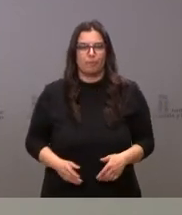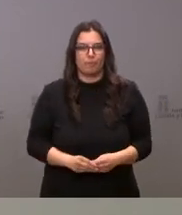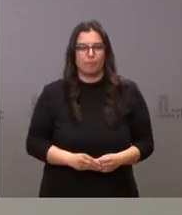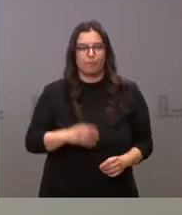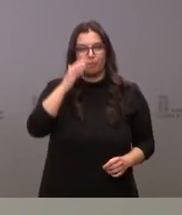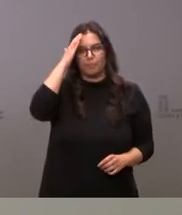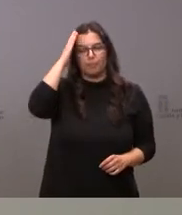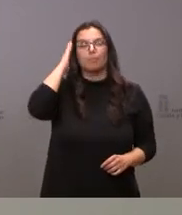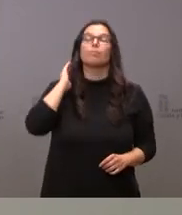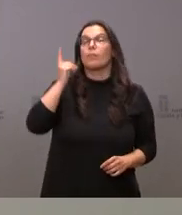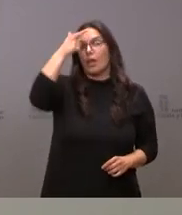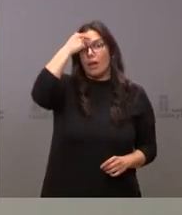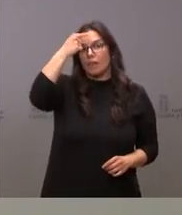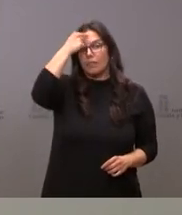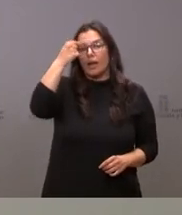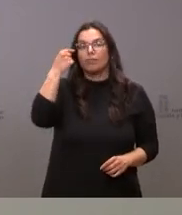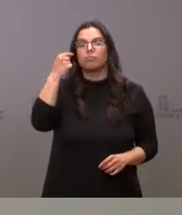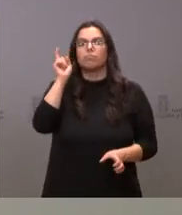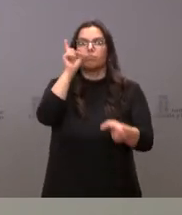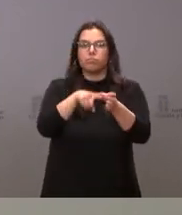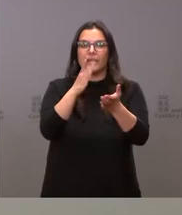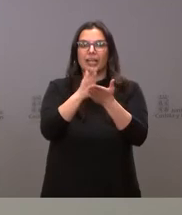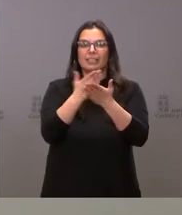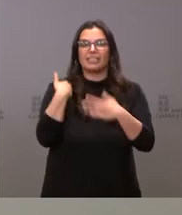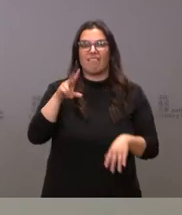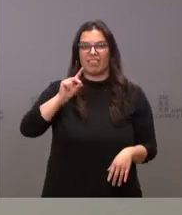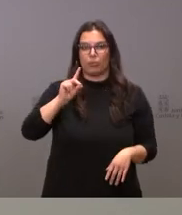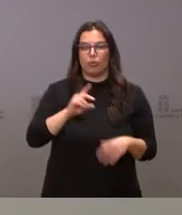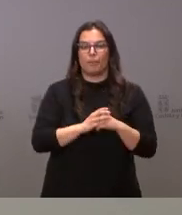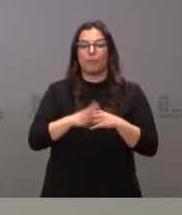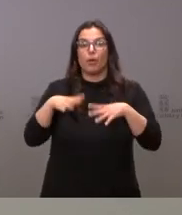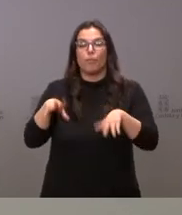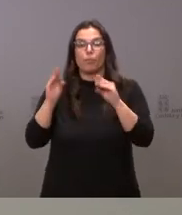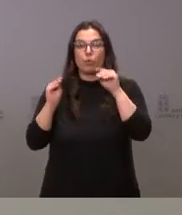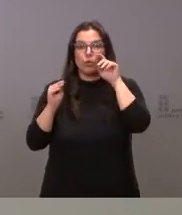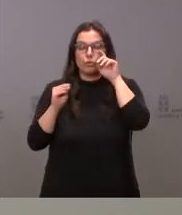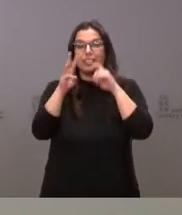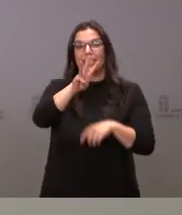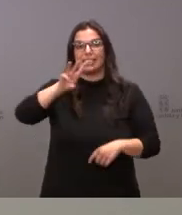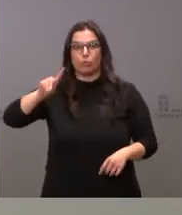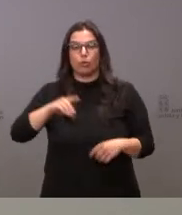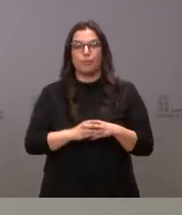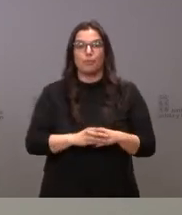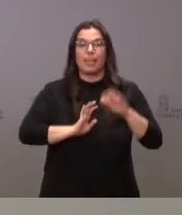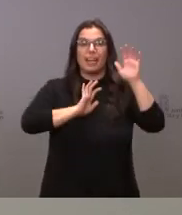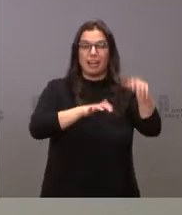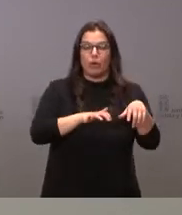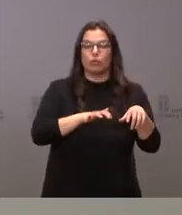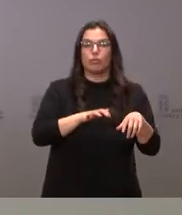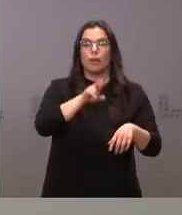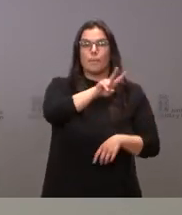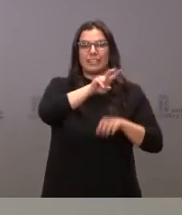provincias. En Ávila ya están en el sistema educativo 21, en Burgos 31, en León